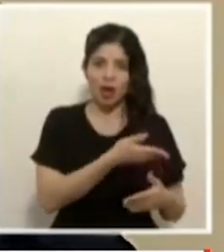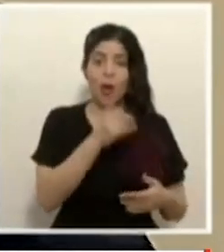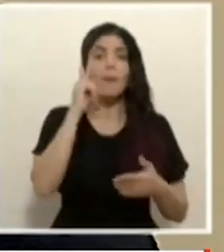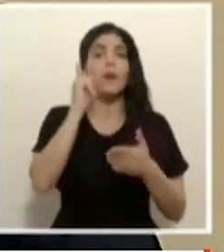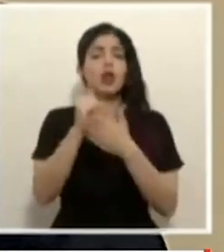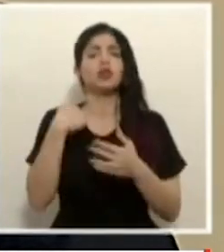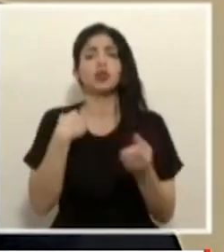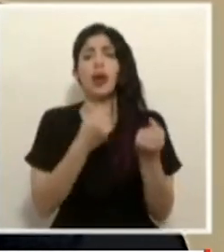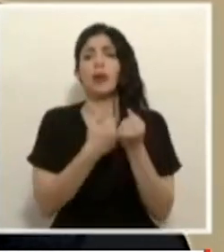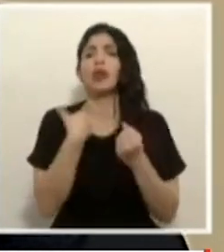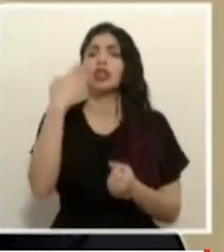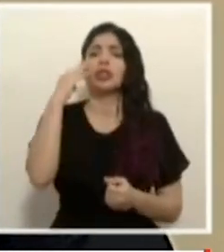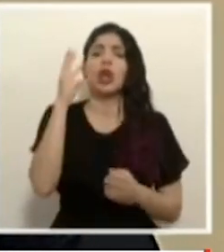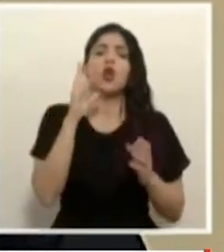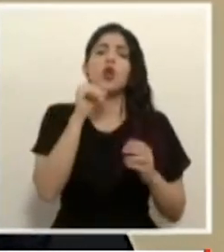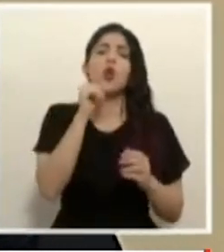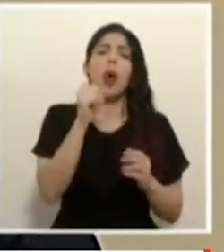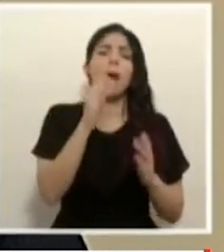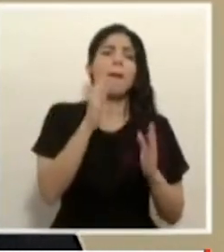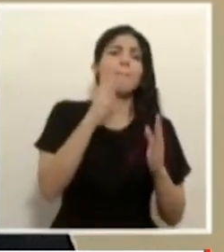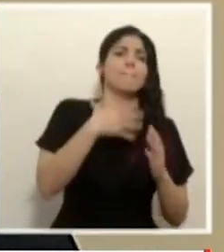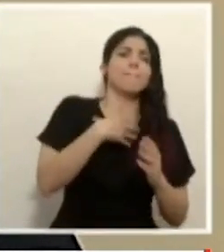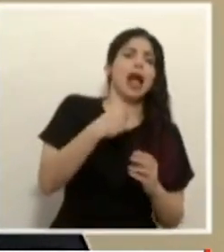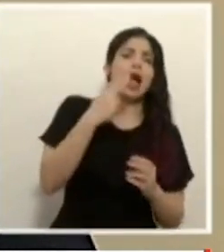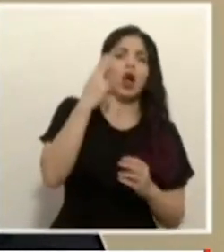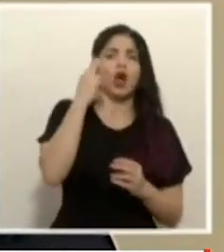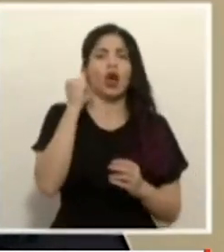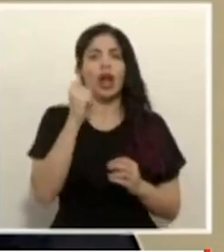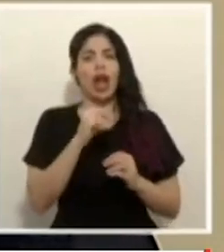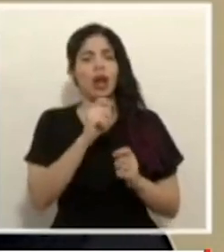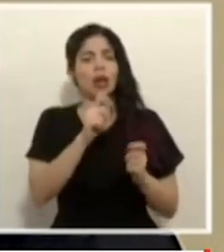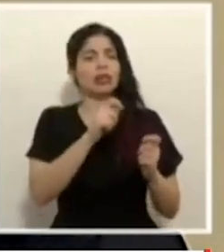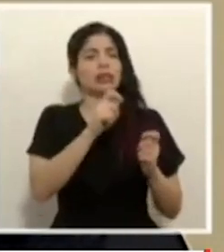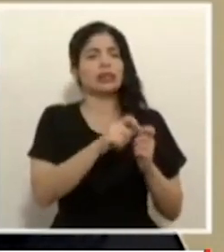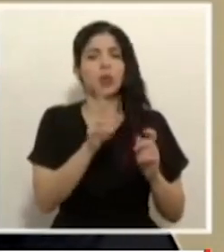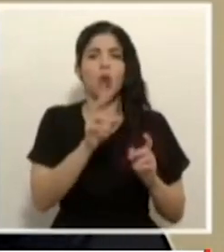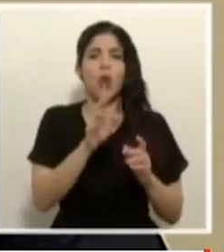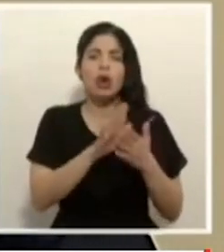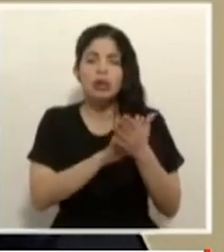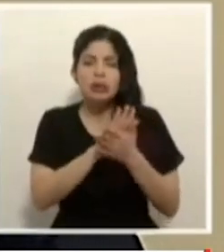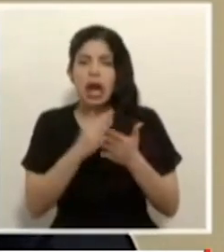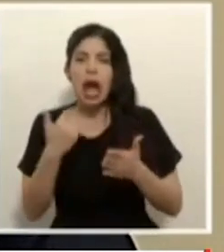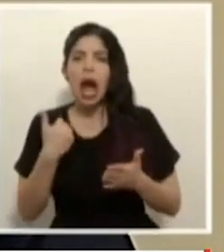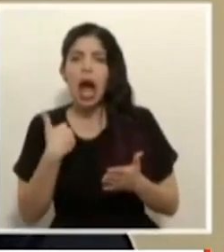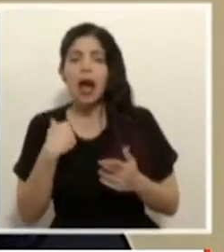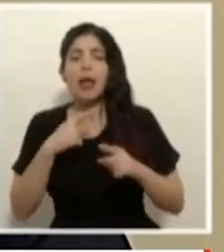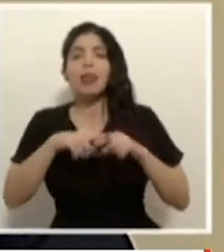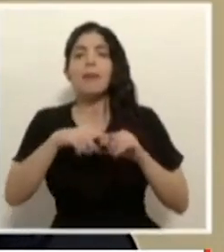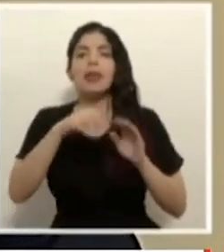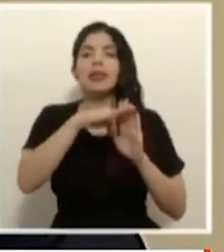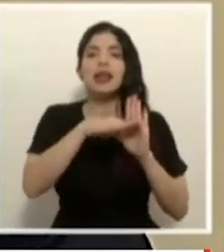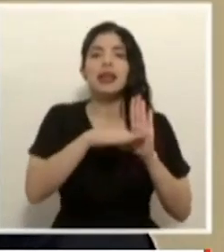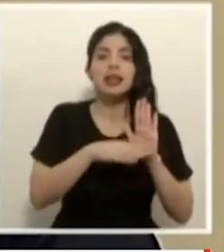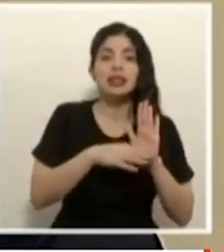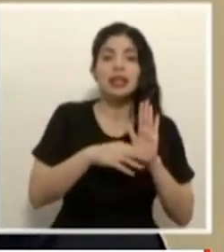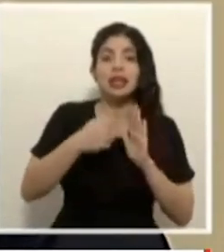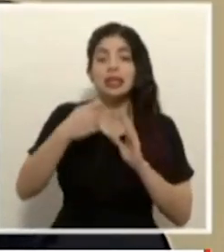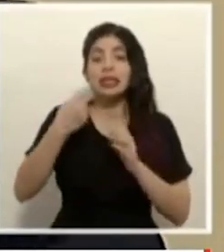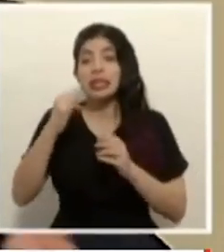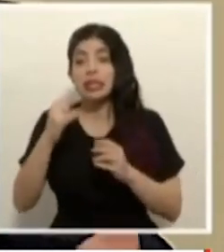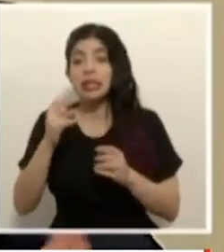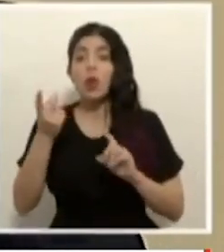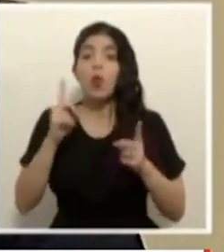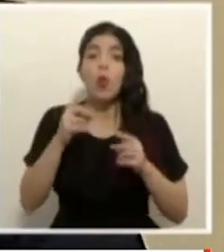sé que no es un blanco y negro pero de hecho la discusión medular está en el tema de las excepciones y las listas taxativas o si va a haber una lista o no